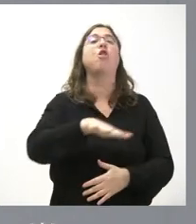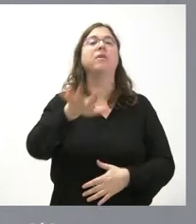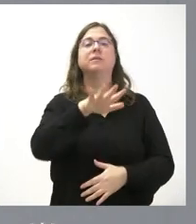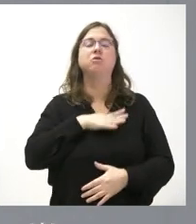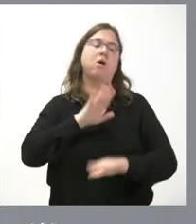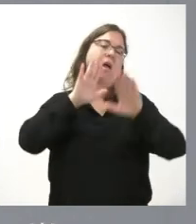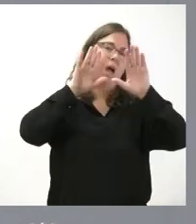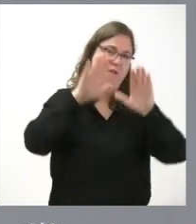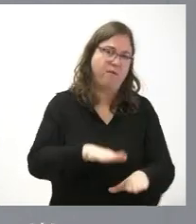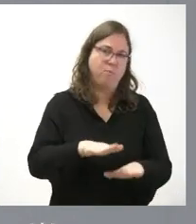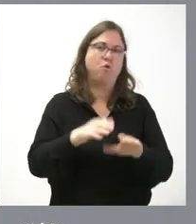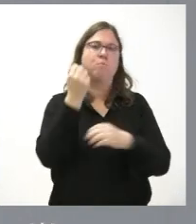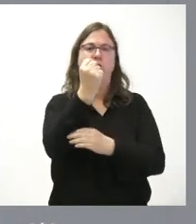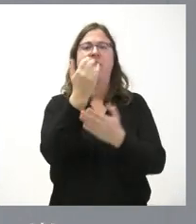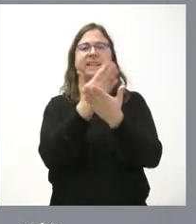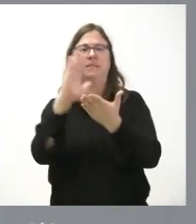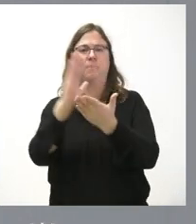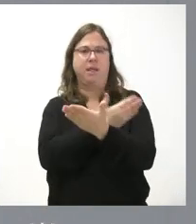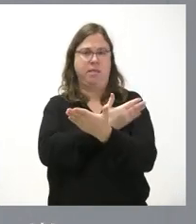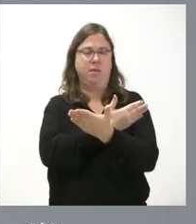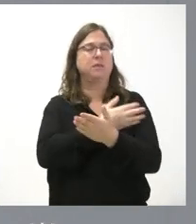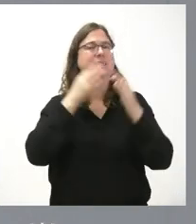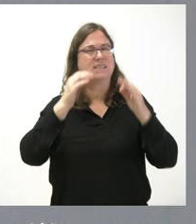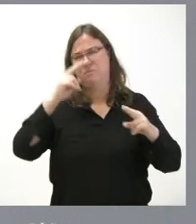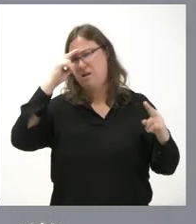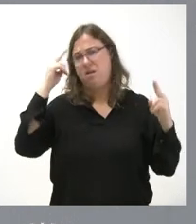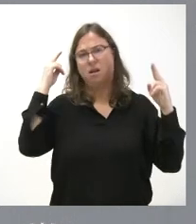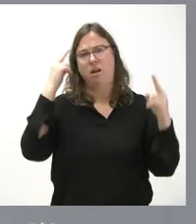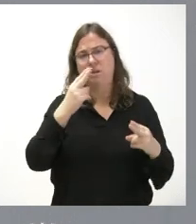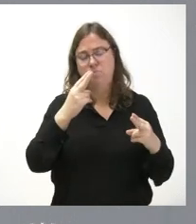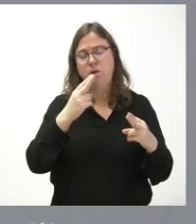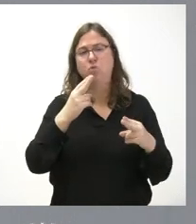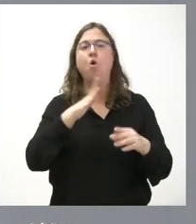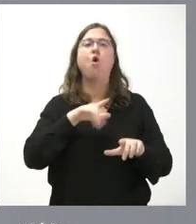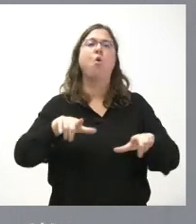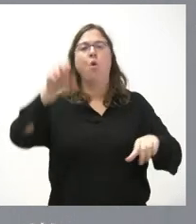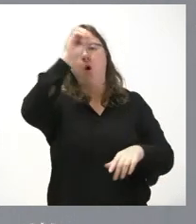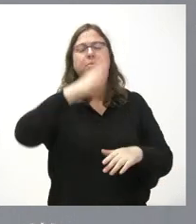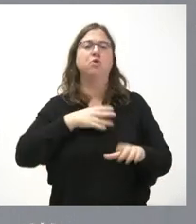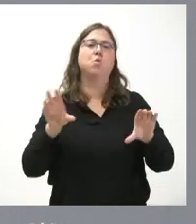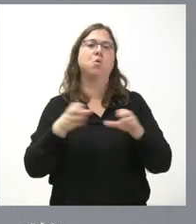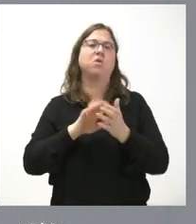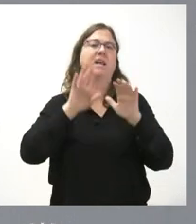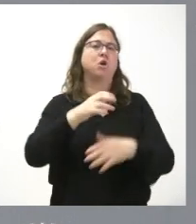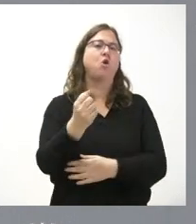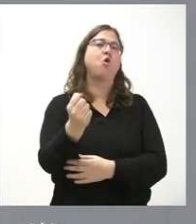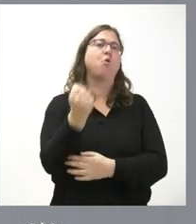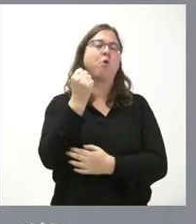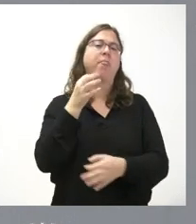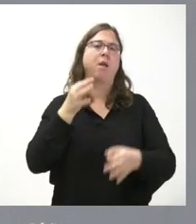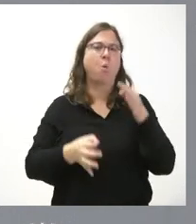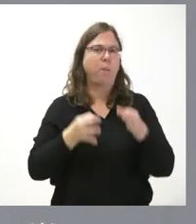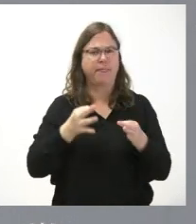de la separación de poderes y siempre desde el respeto a este principio es la posición que va a tener la Junta de Castilla y León el poder judicial es un poder